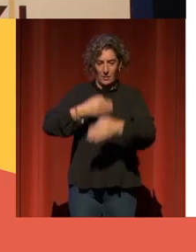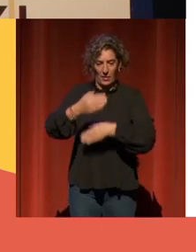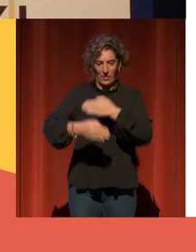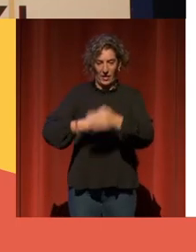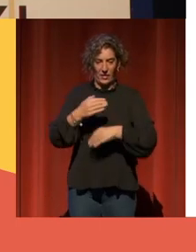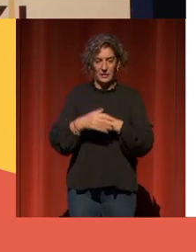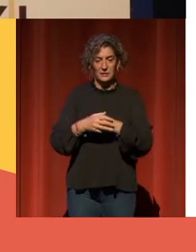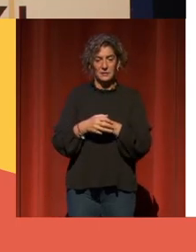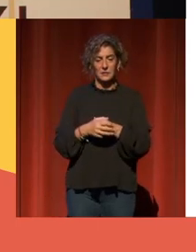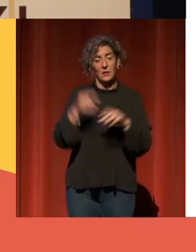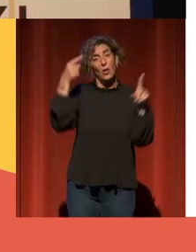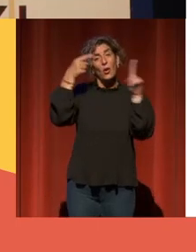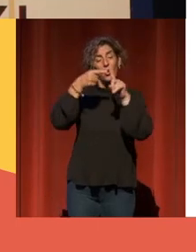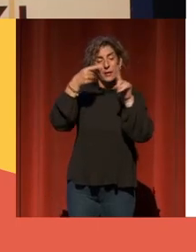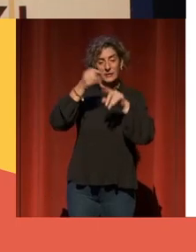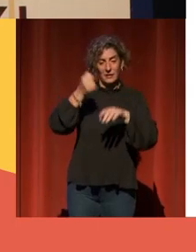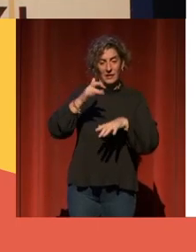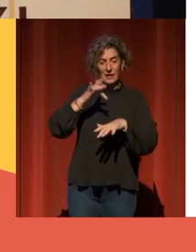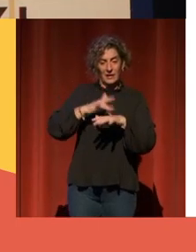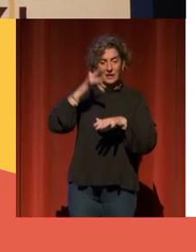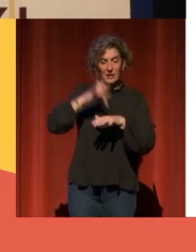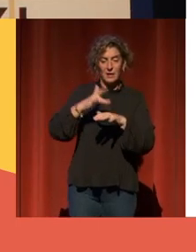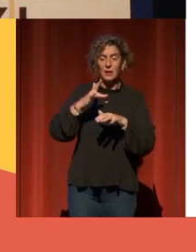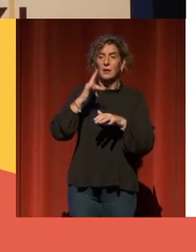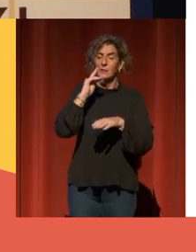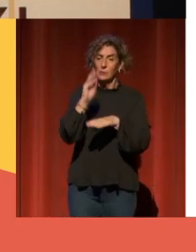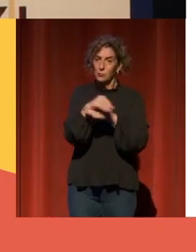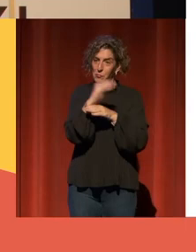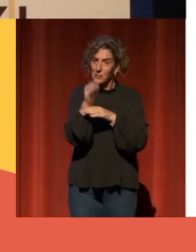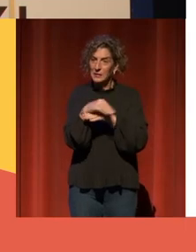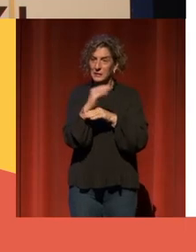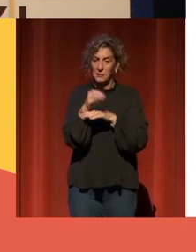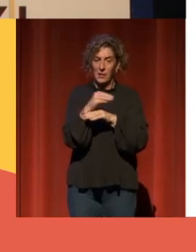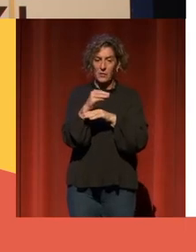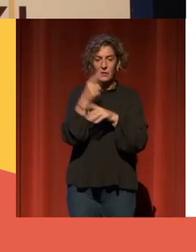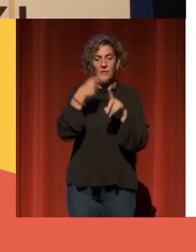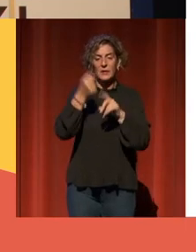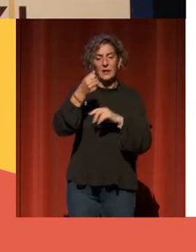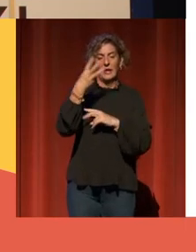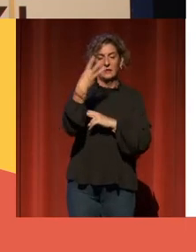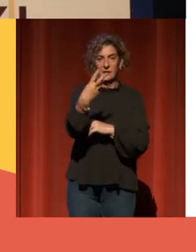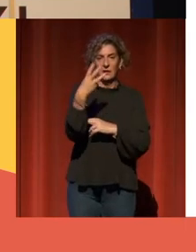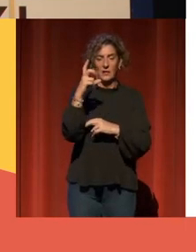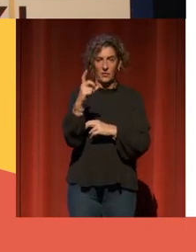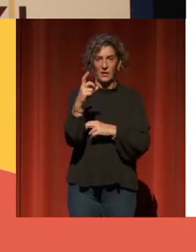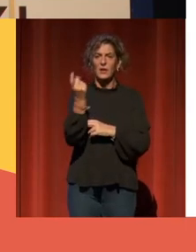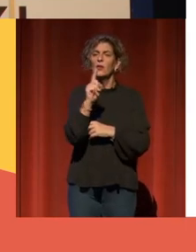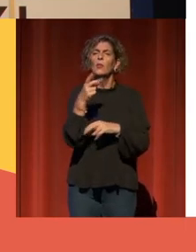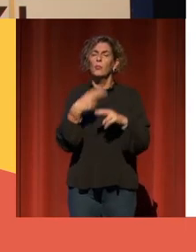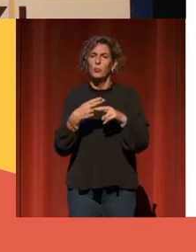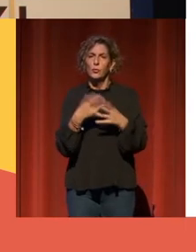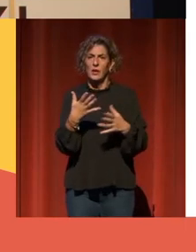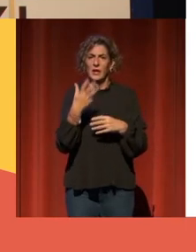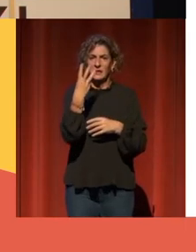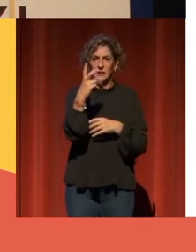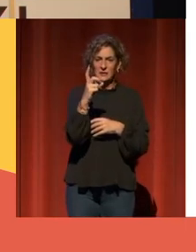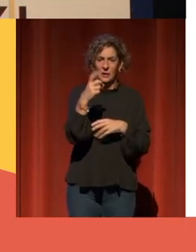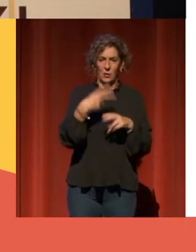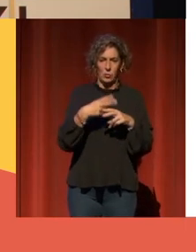Los objetivos de digitalización y de preservación incluían, sobre todo, el 3D. ¿Por qué 3D? Y no, por ejemplo, solo